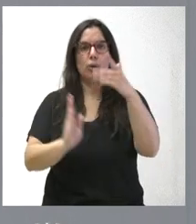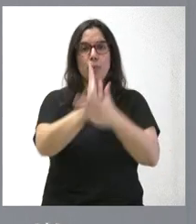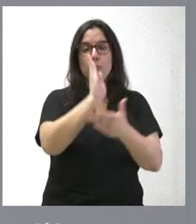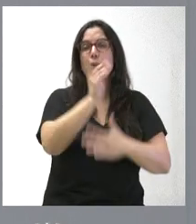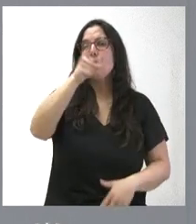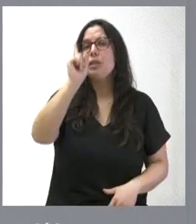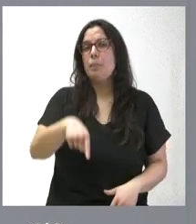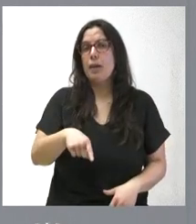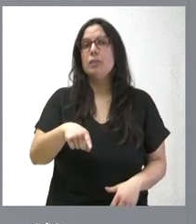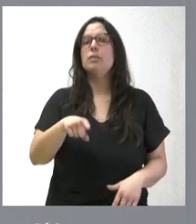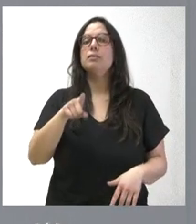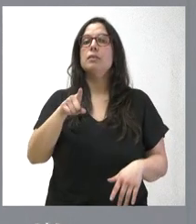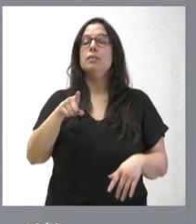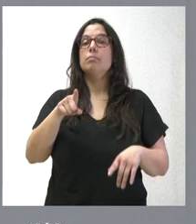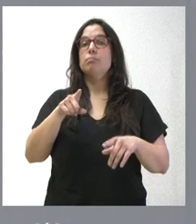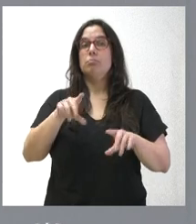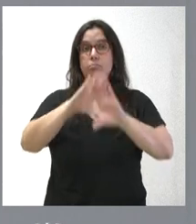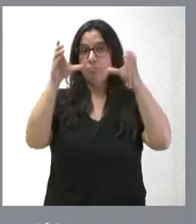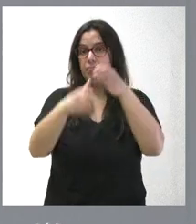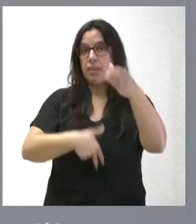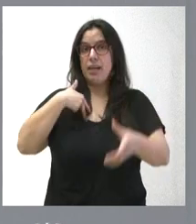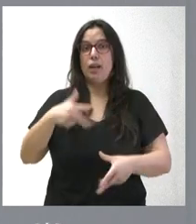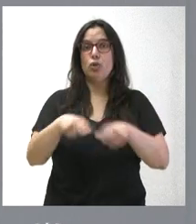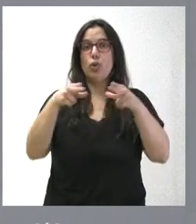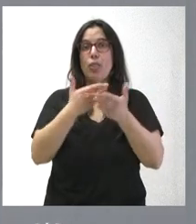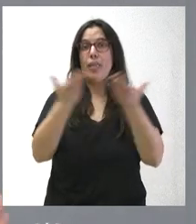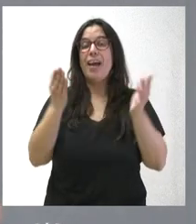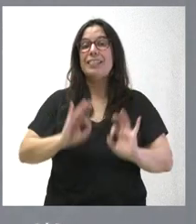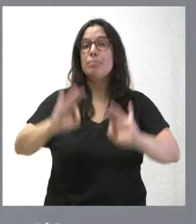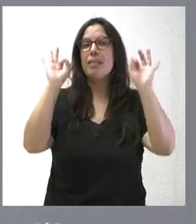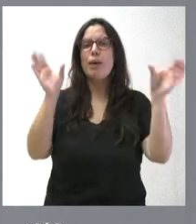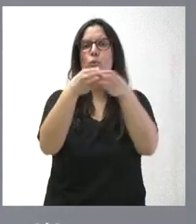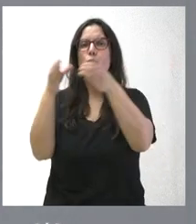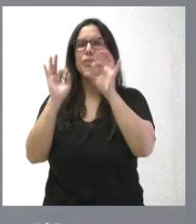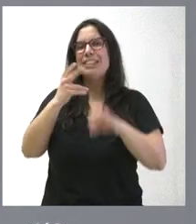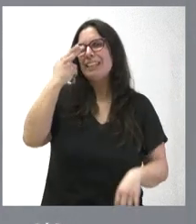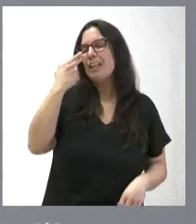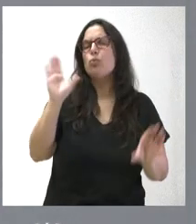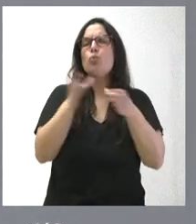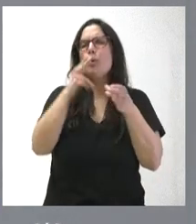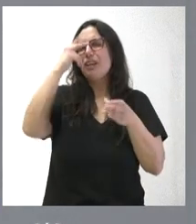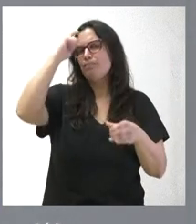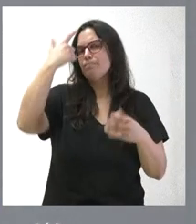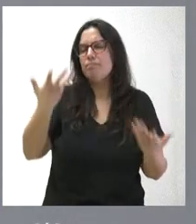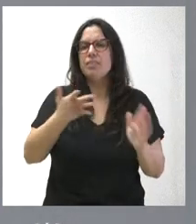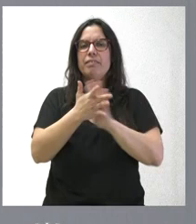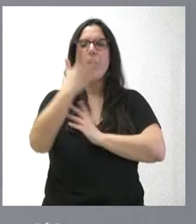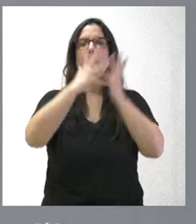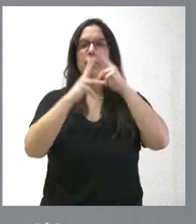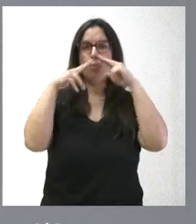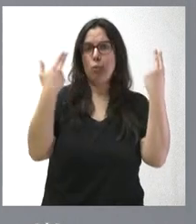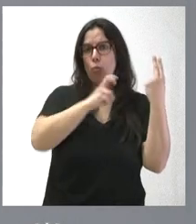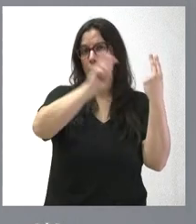como con el conjunto de la sociedad y especialmente con los grupos de interés, entendiendo por grupos de interés las administraciones públicas,